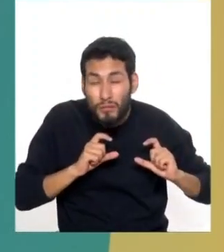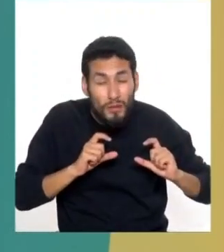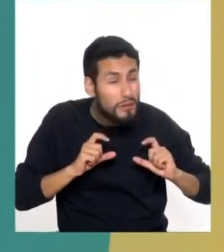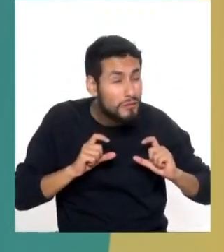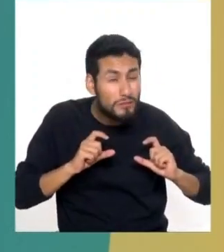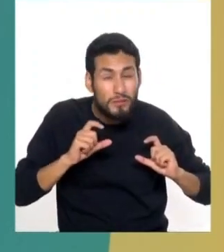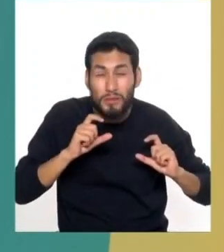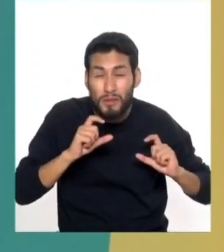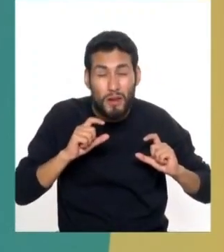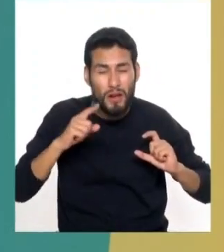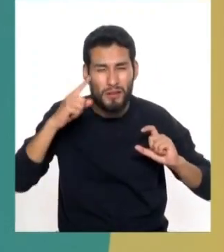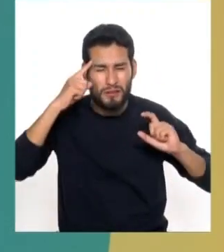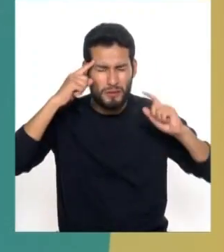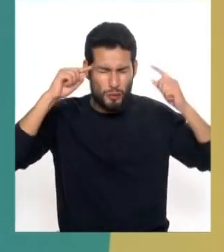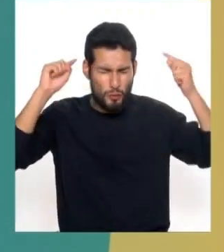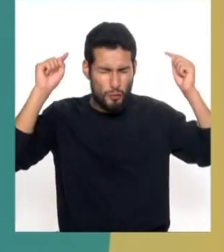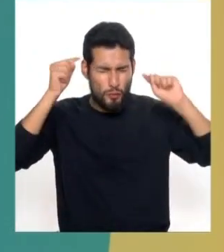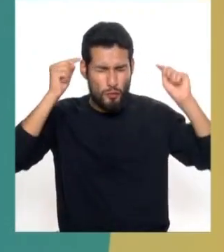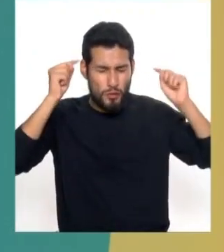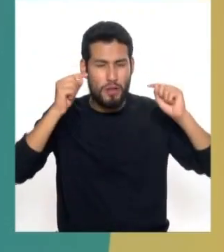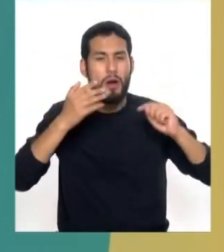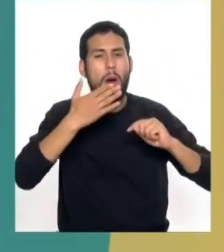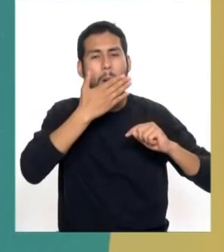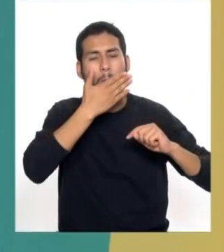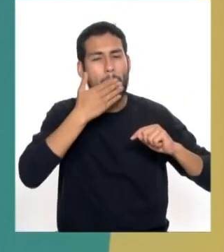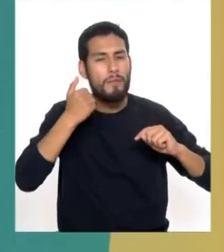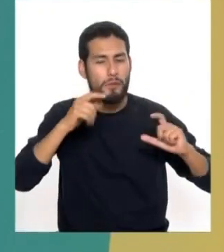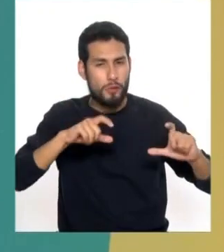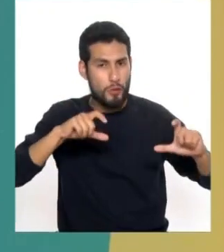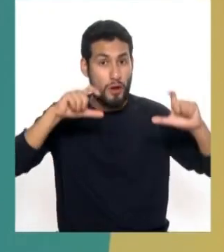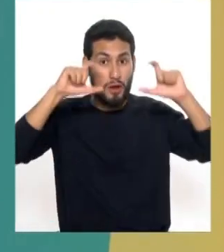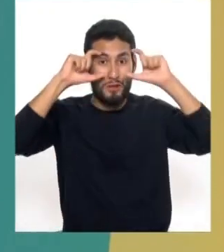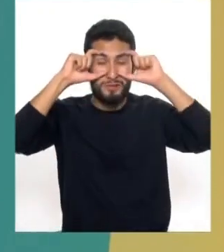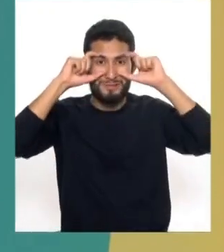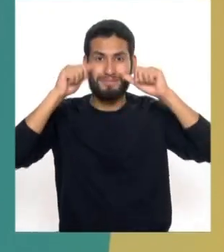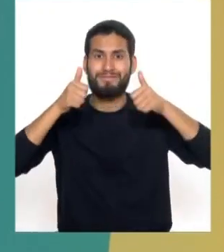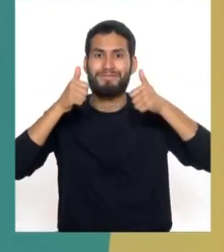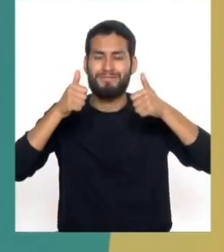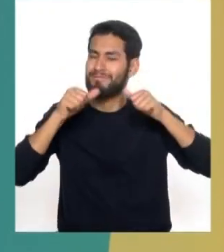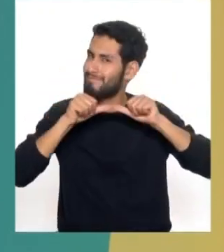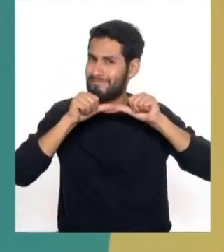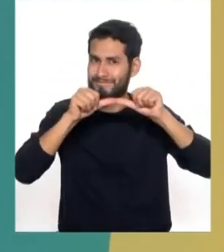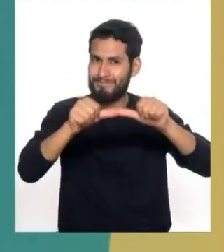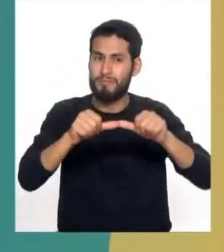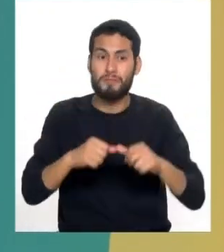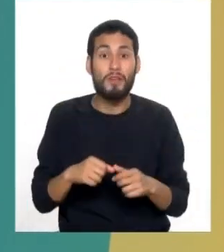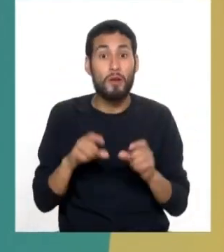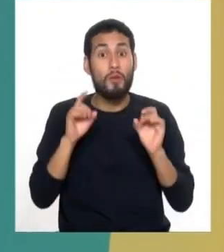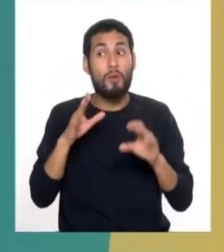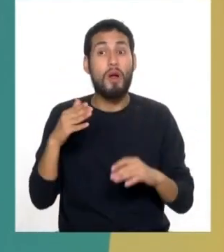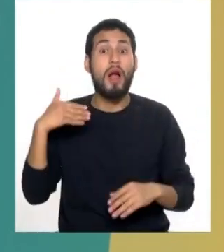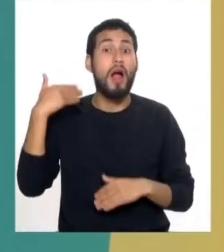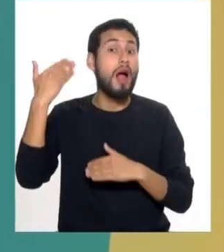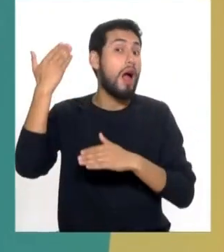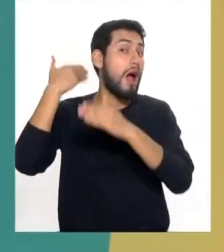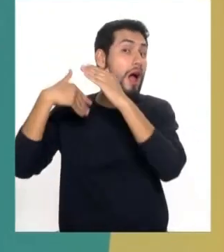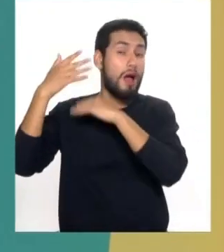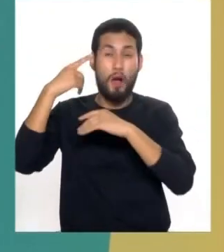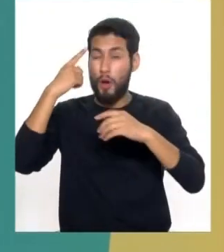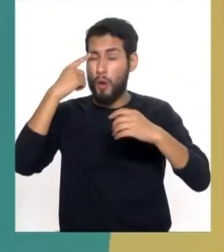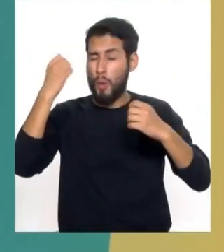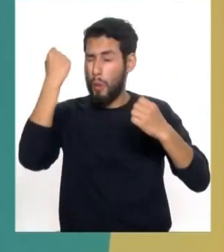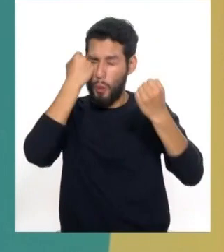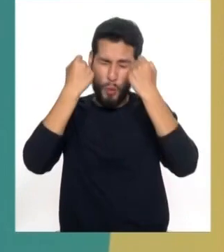entonces debe usar sus lentes, y si ha tenido varios golpes, digamos, a nivel de los ojos, una